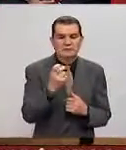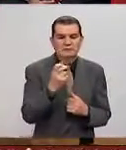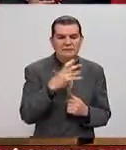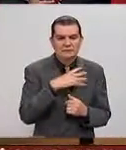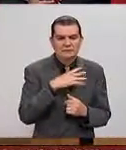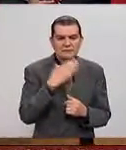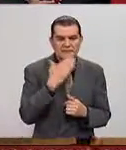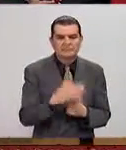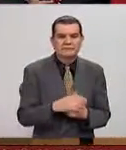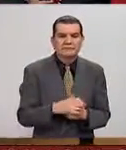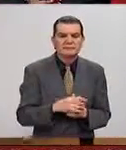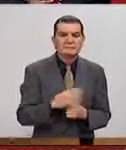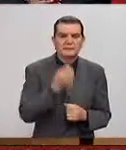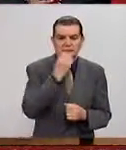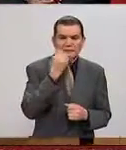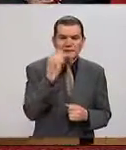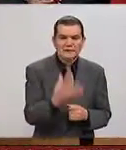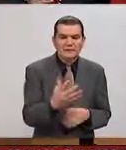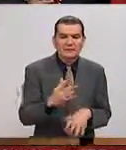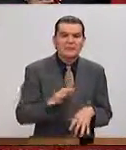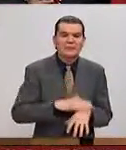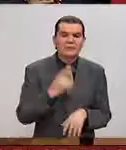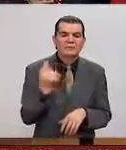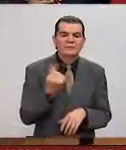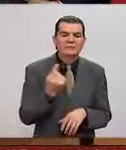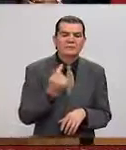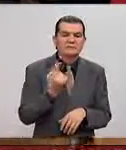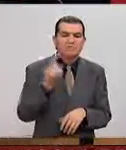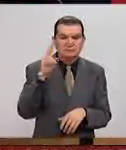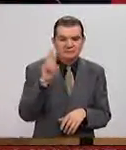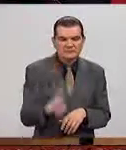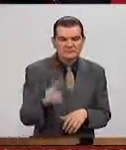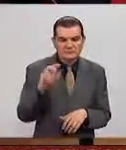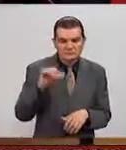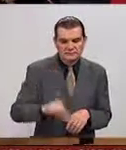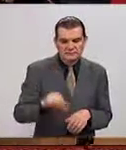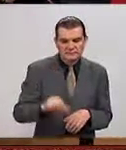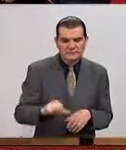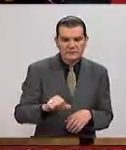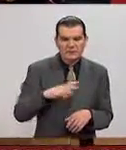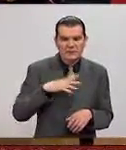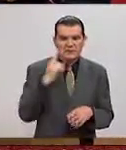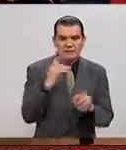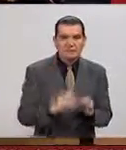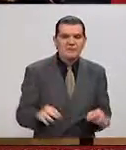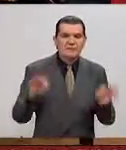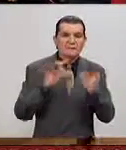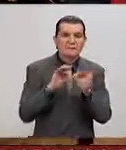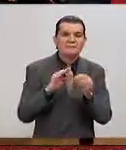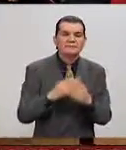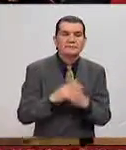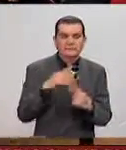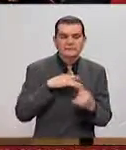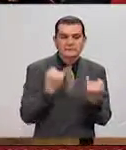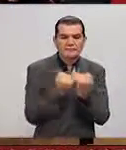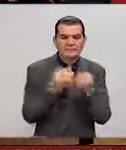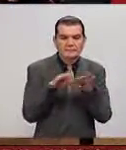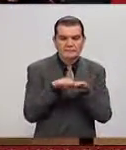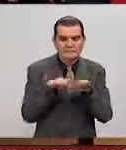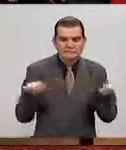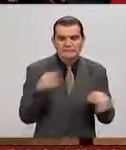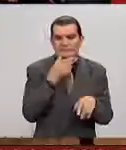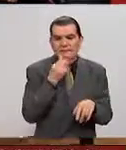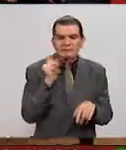bastante equilibrado. Pues excelente, porque la verdad que hoy en día, bueno, algo importante también es la igualdad de